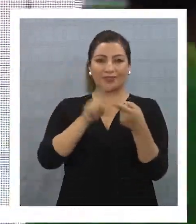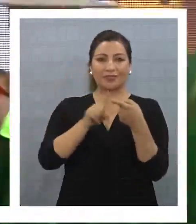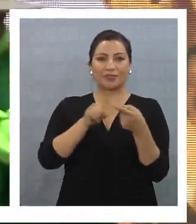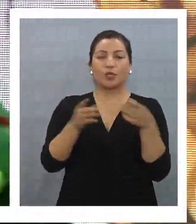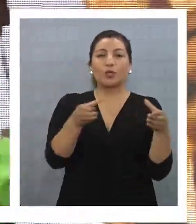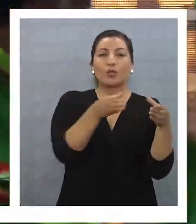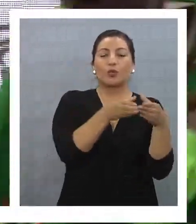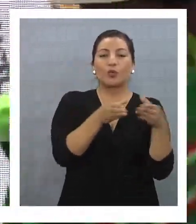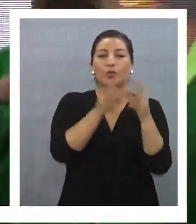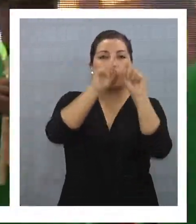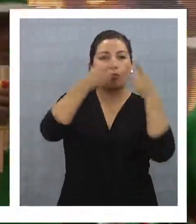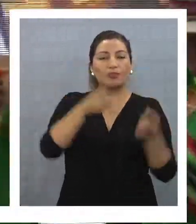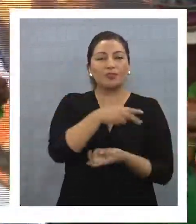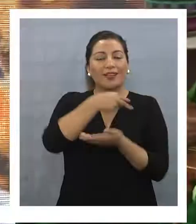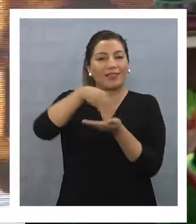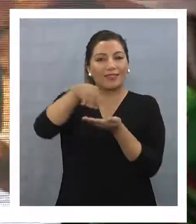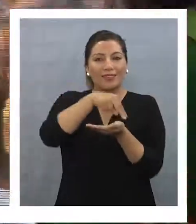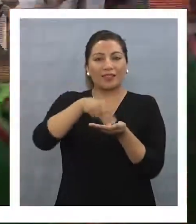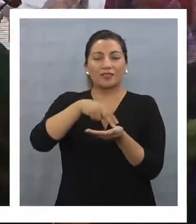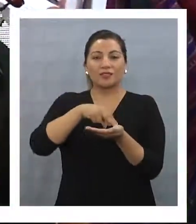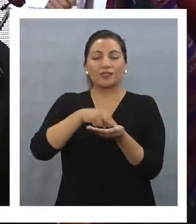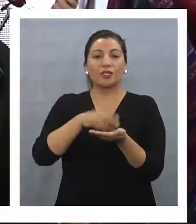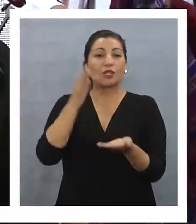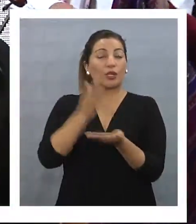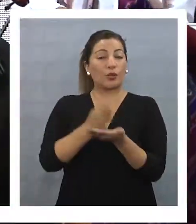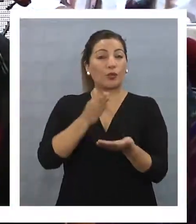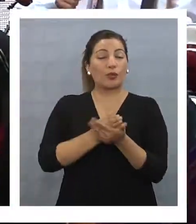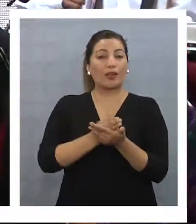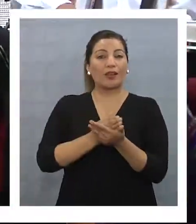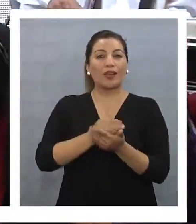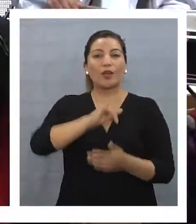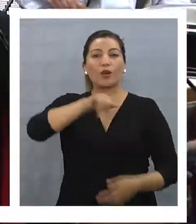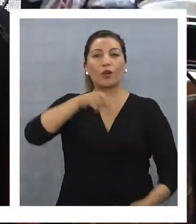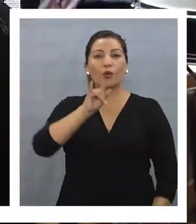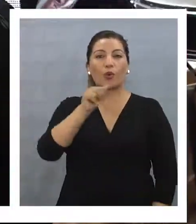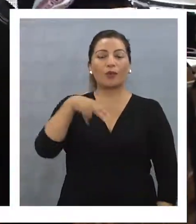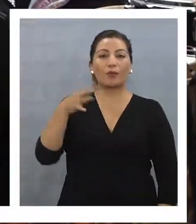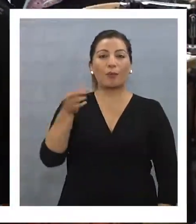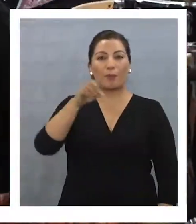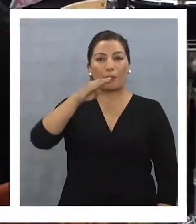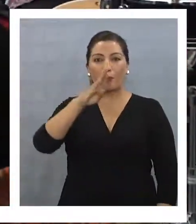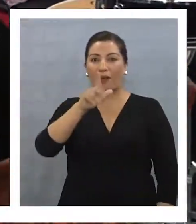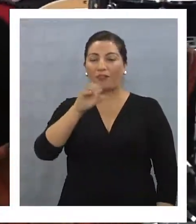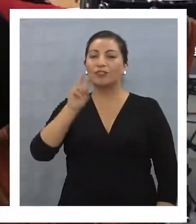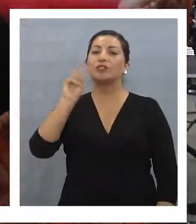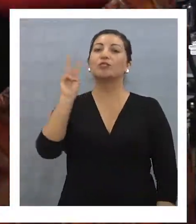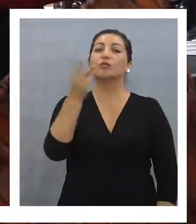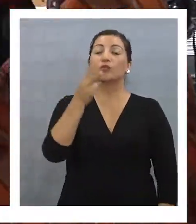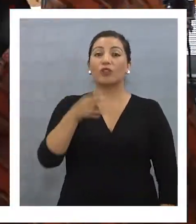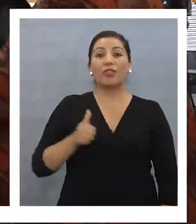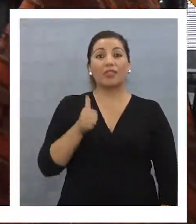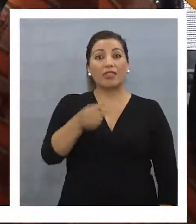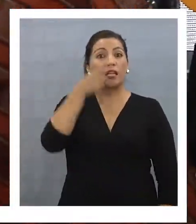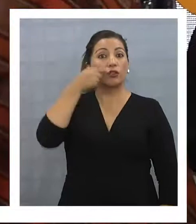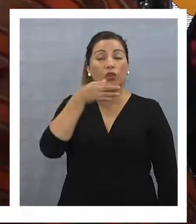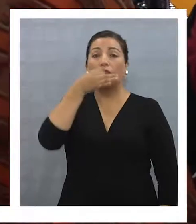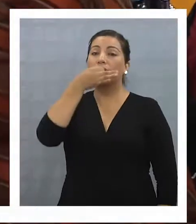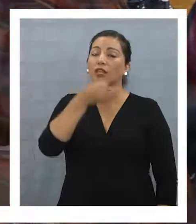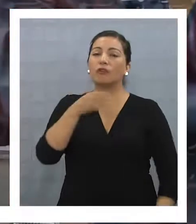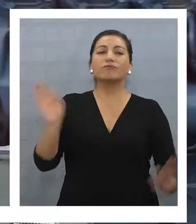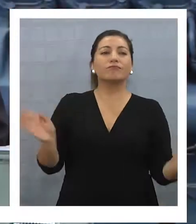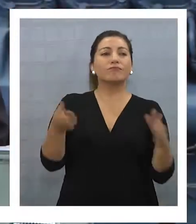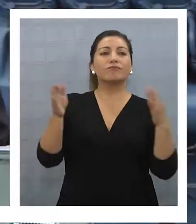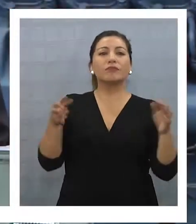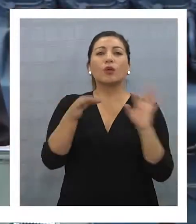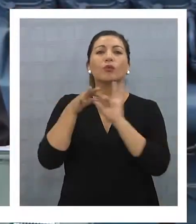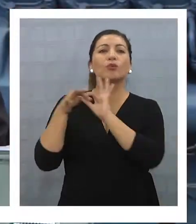participación de los grupos de música y danza del colegio Juan Pablo II, cuyo director hizo hincapié, además, en la